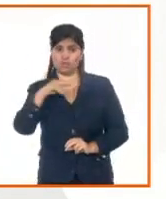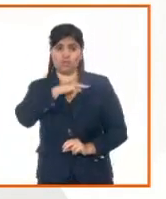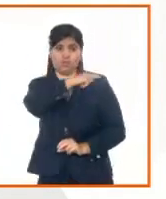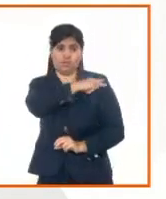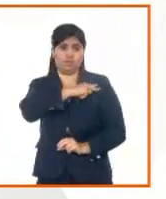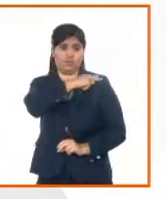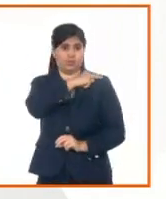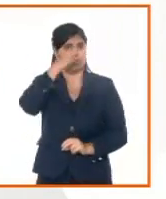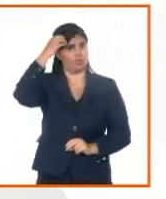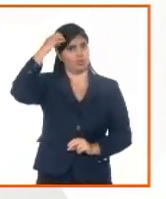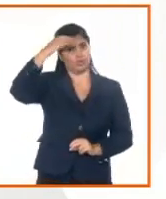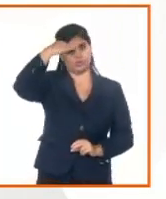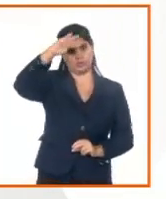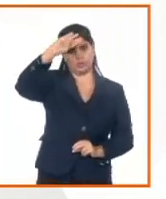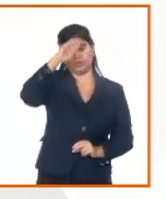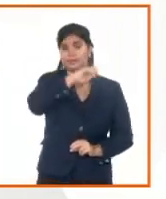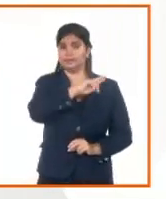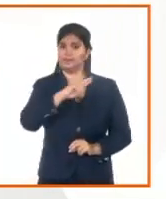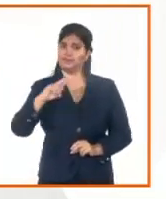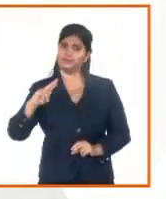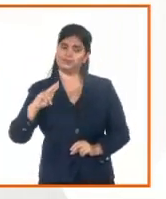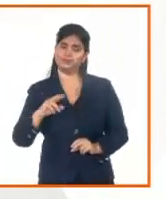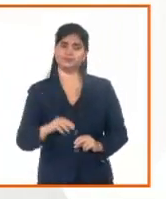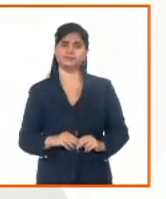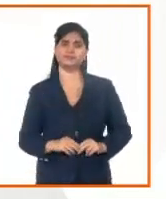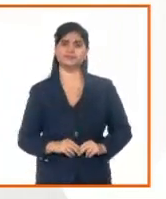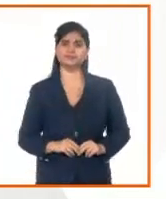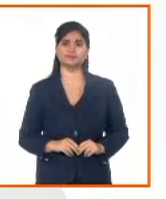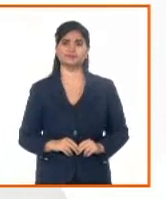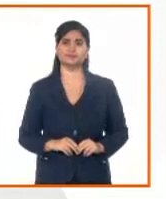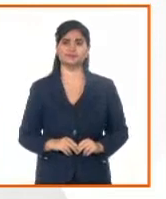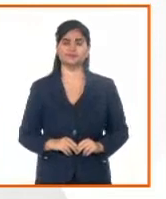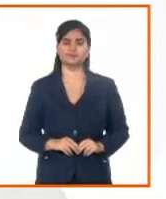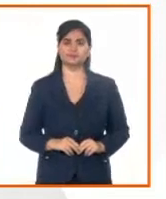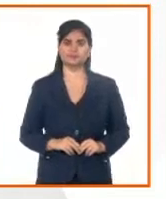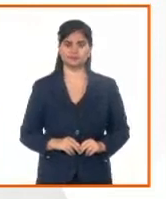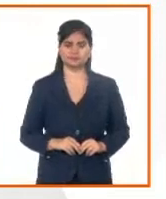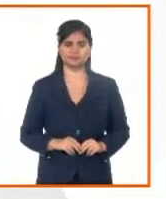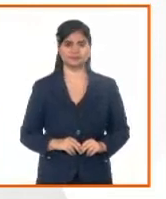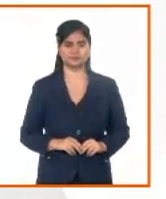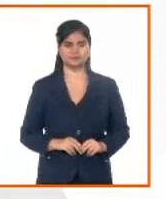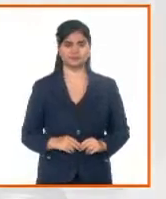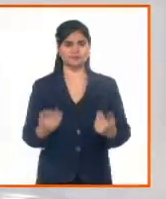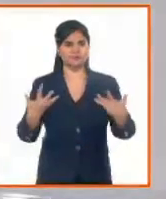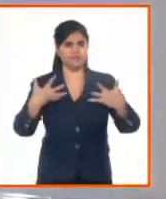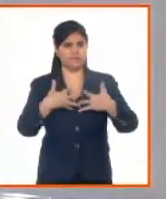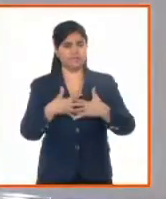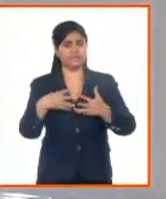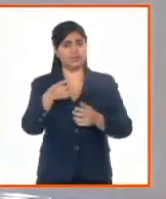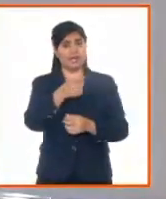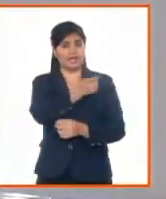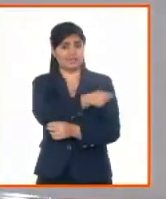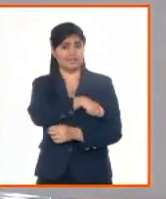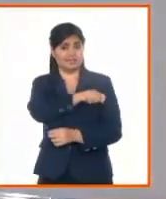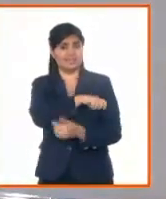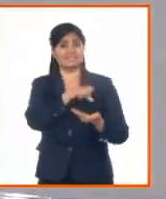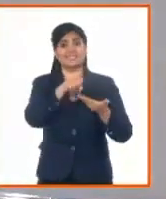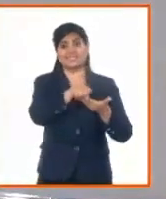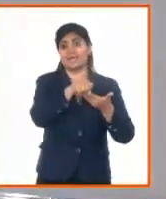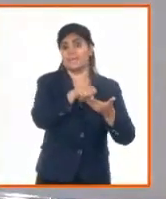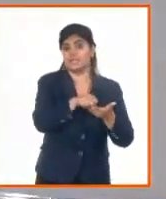revolución. Y ese alineamiento trata sobre el perfeccionamiento de los registros públicos y la